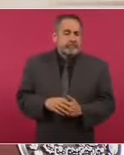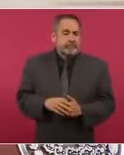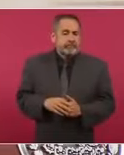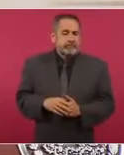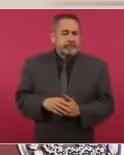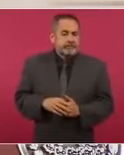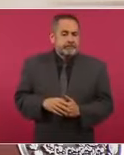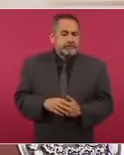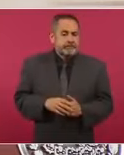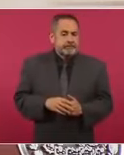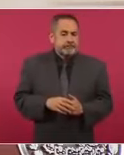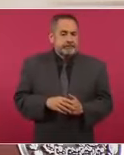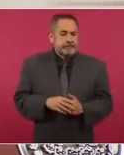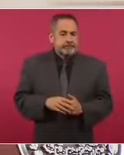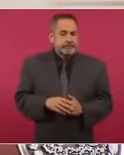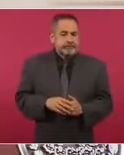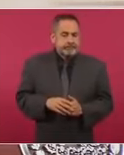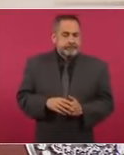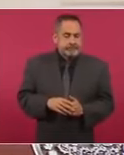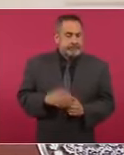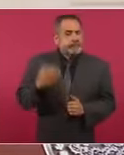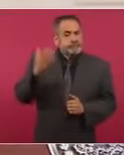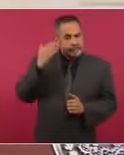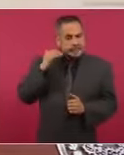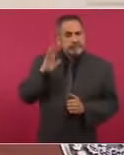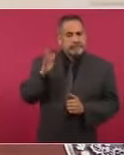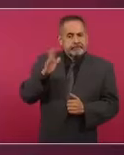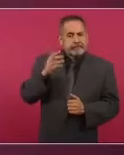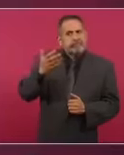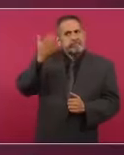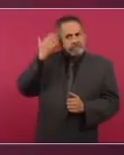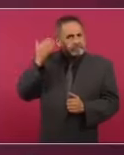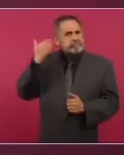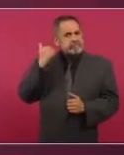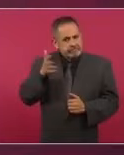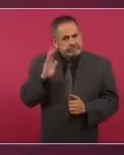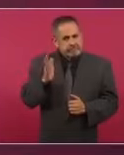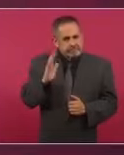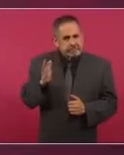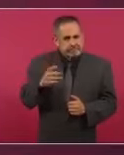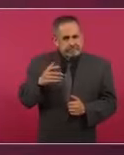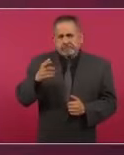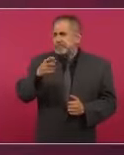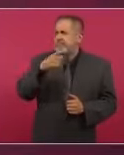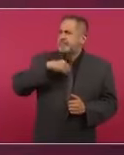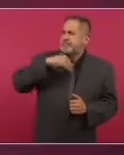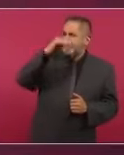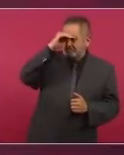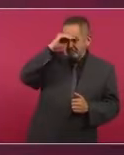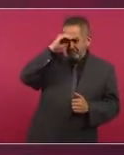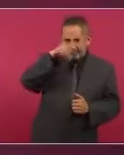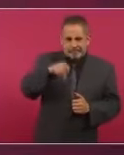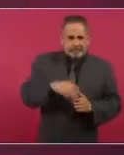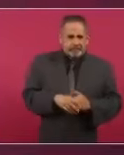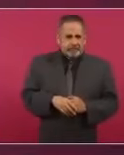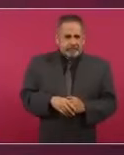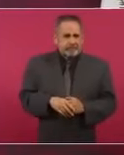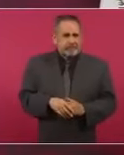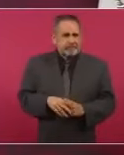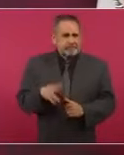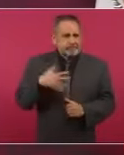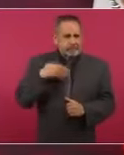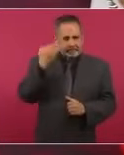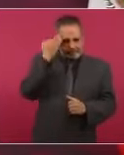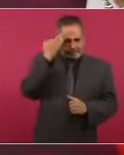hizo en otros tiempos. Yo pienso que el periodo